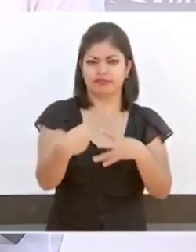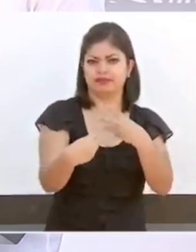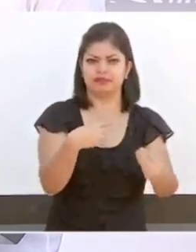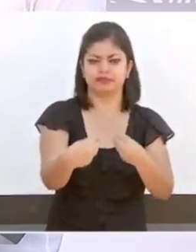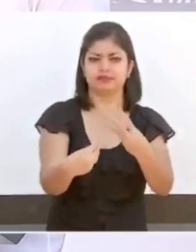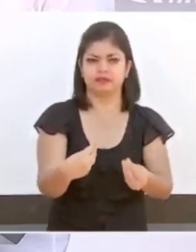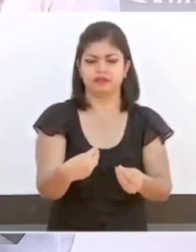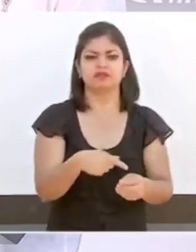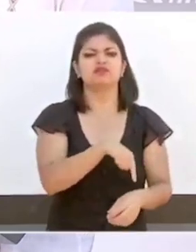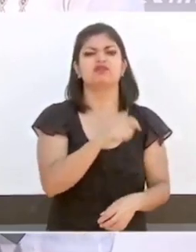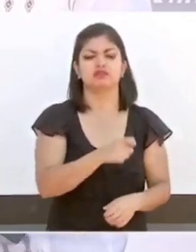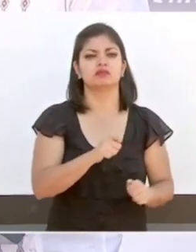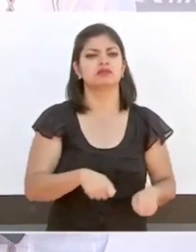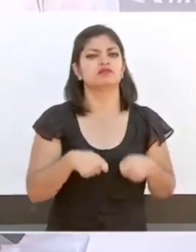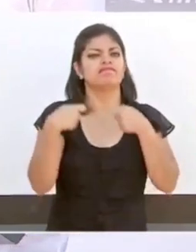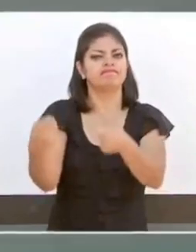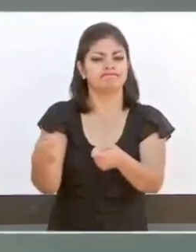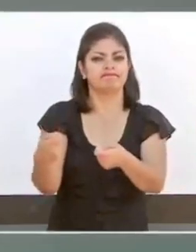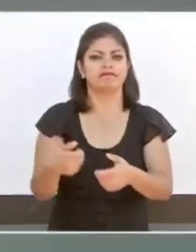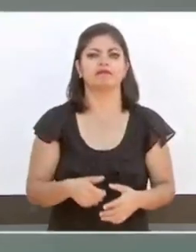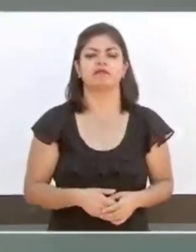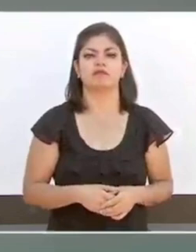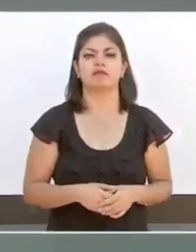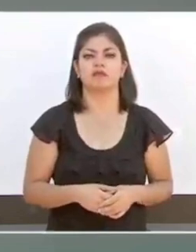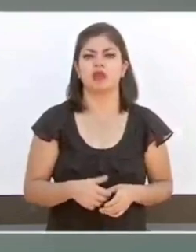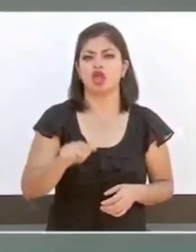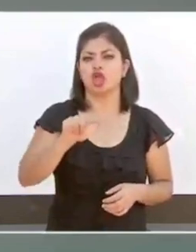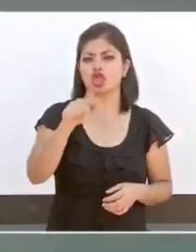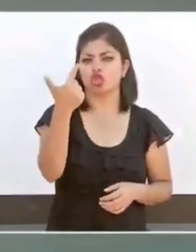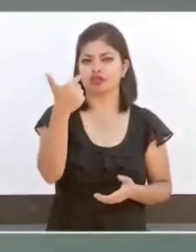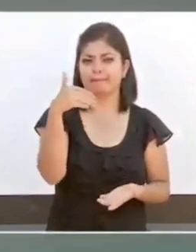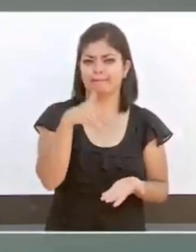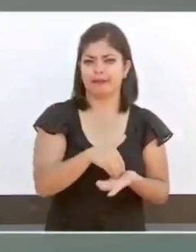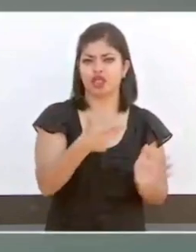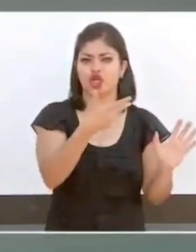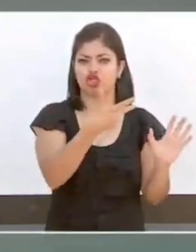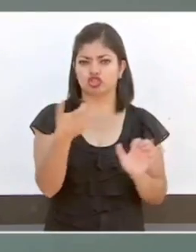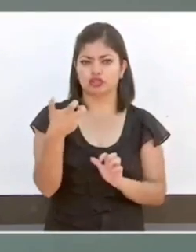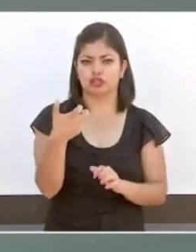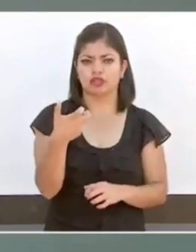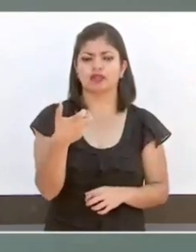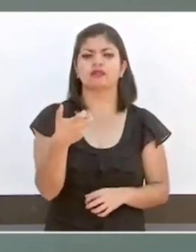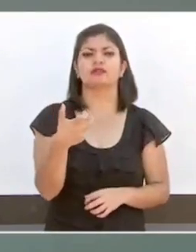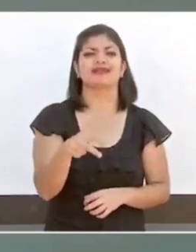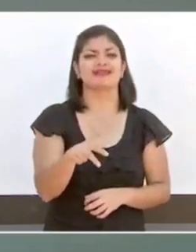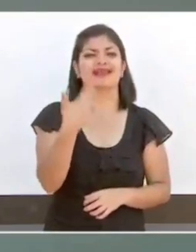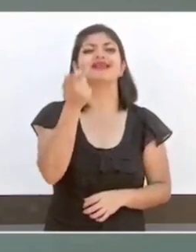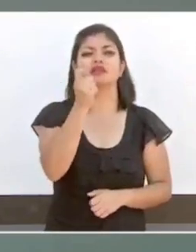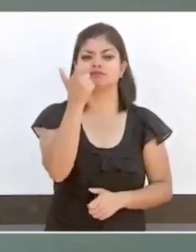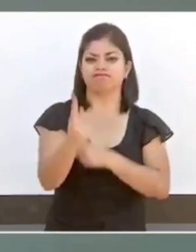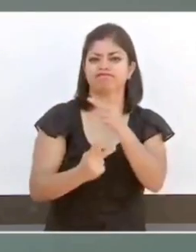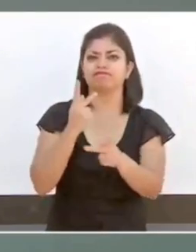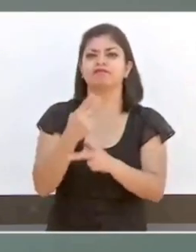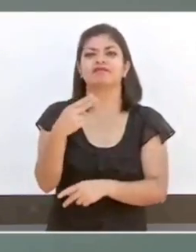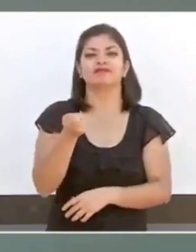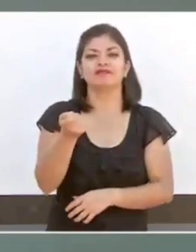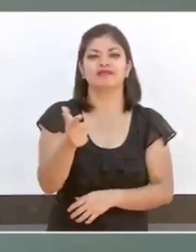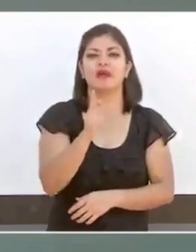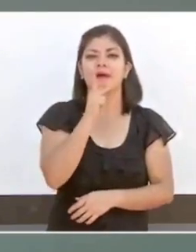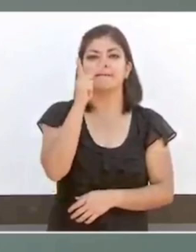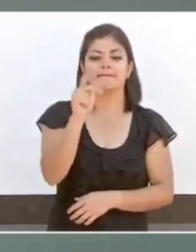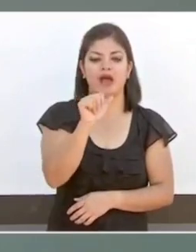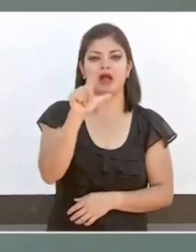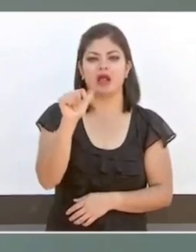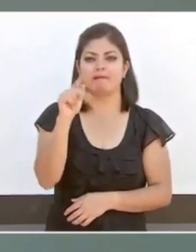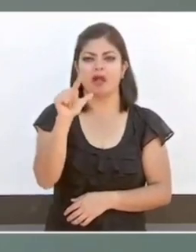otorgaron 12.813 créditos a la palabra a